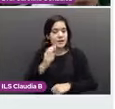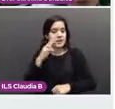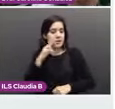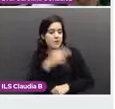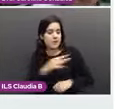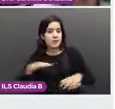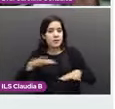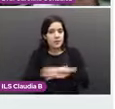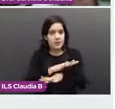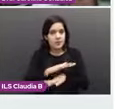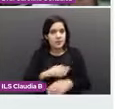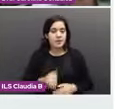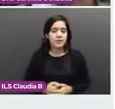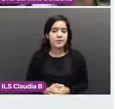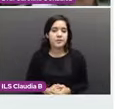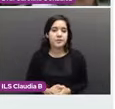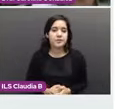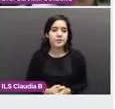Siguiente.